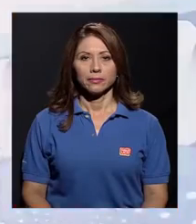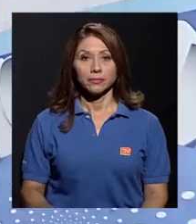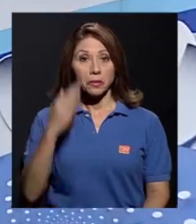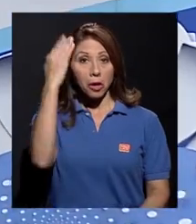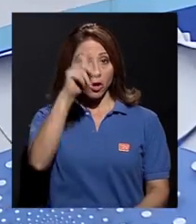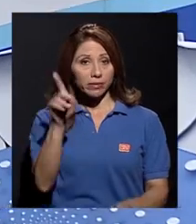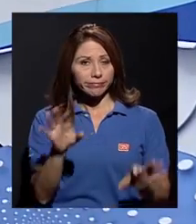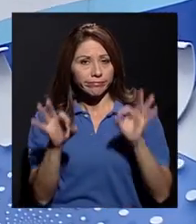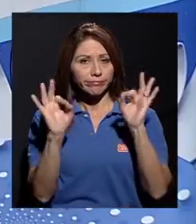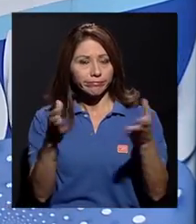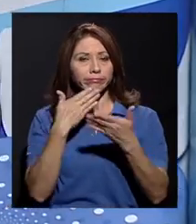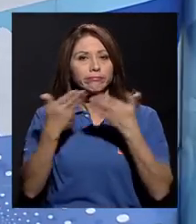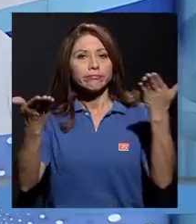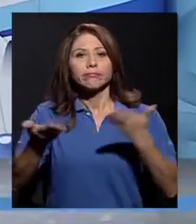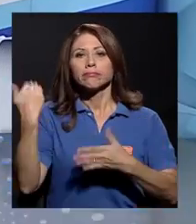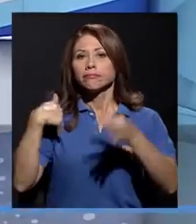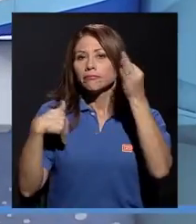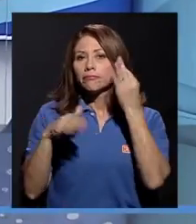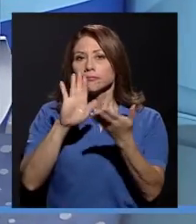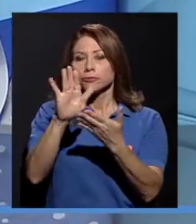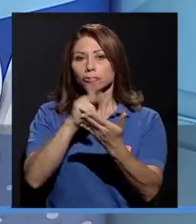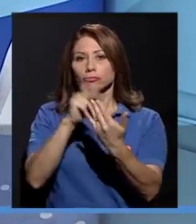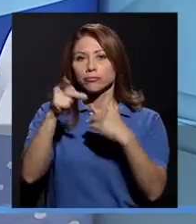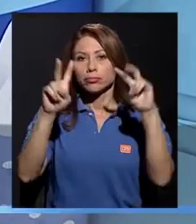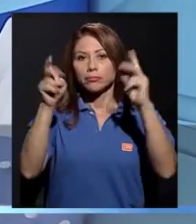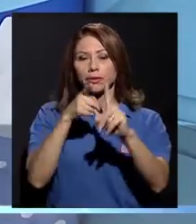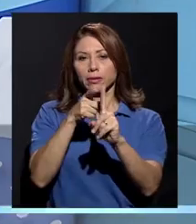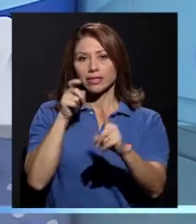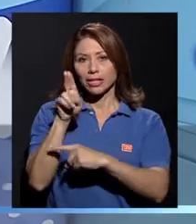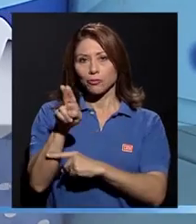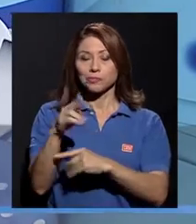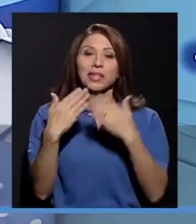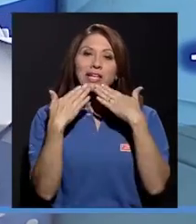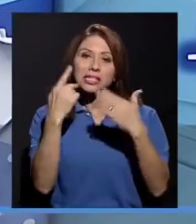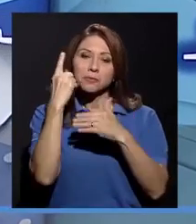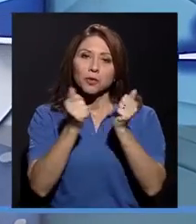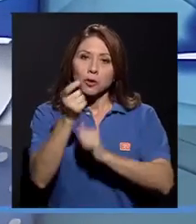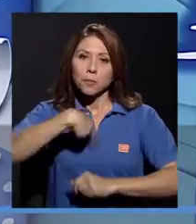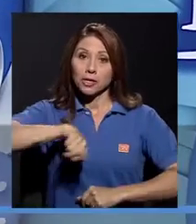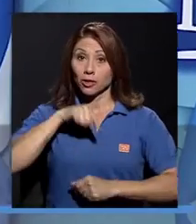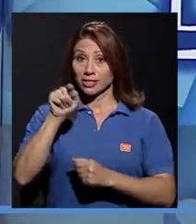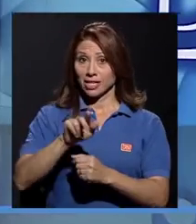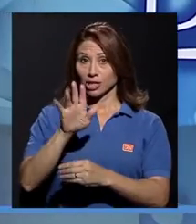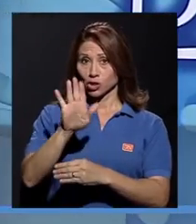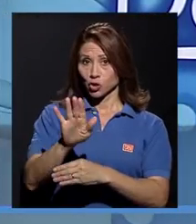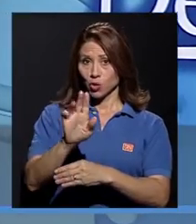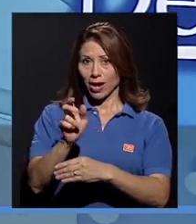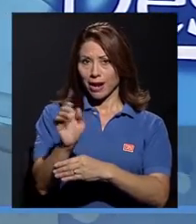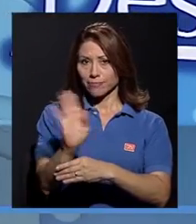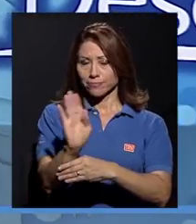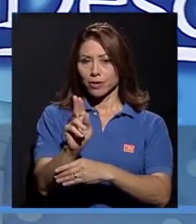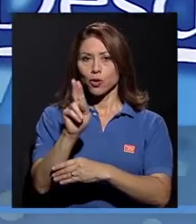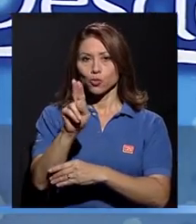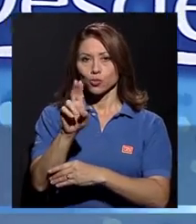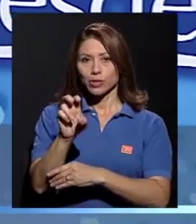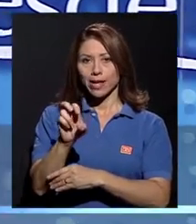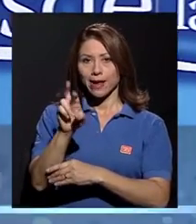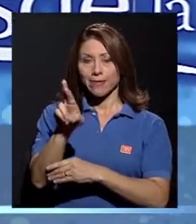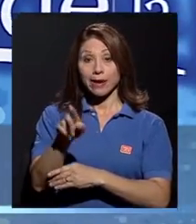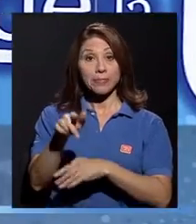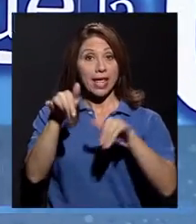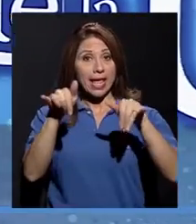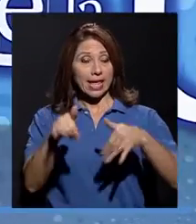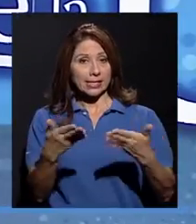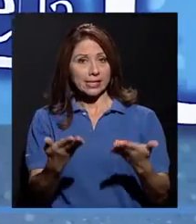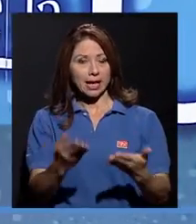Hola, tal? Bienvenido y bienvenida a su informativo desde la UF. Gracias por acompañarnos aquí en su canal UCR en esta, que